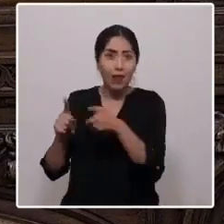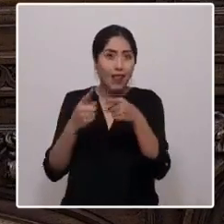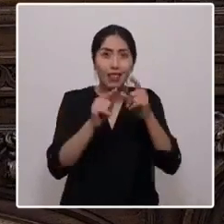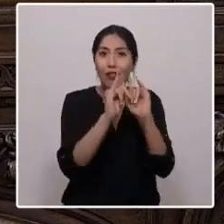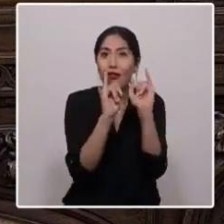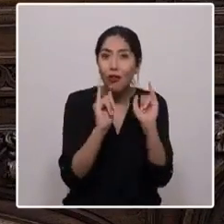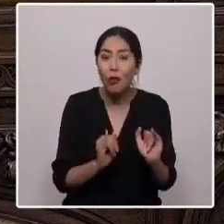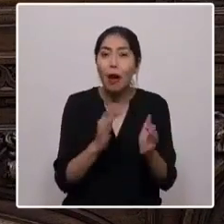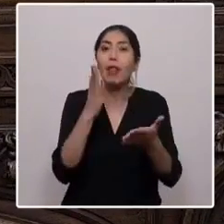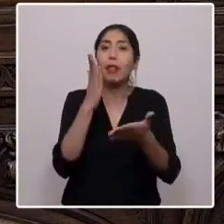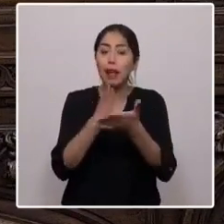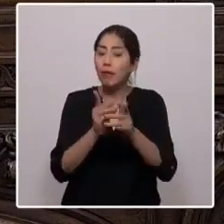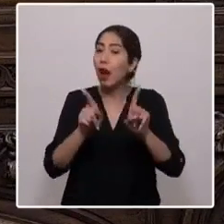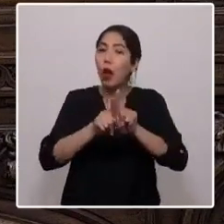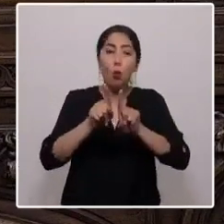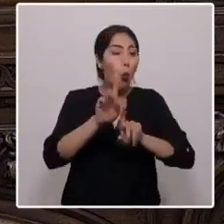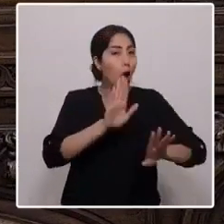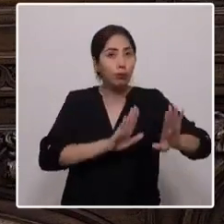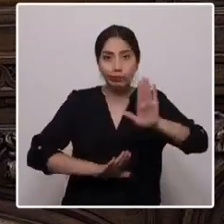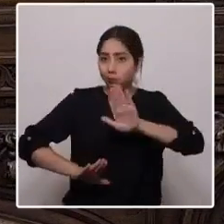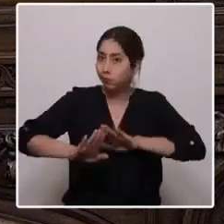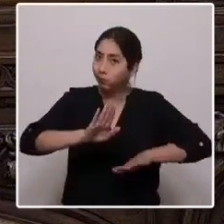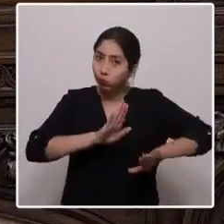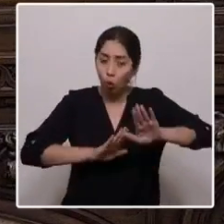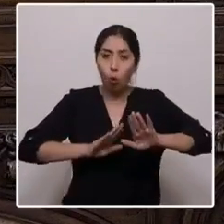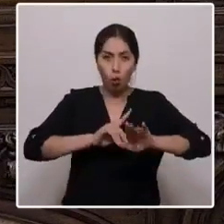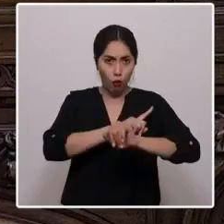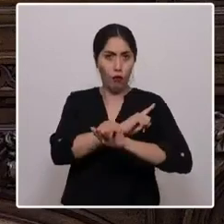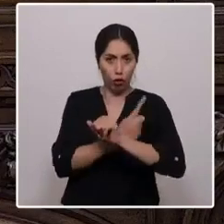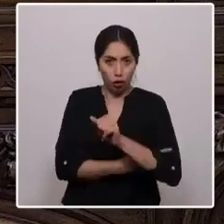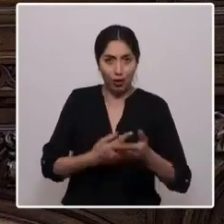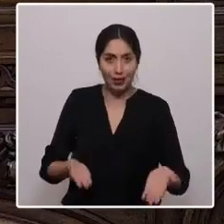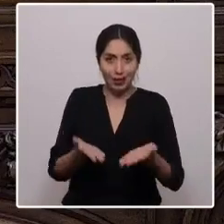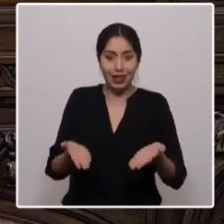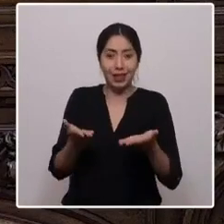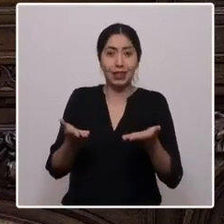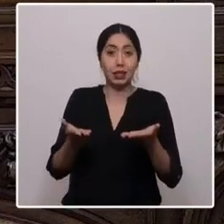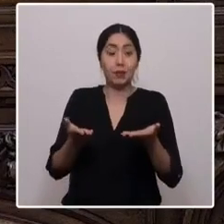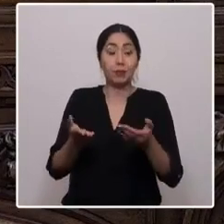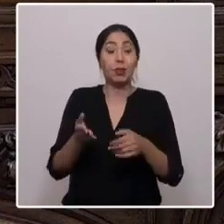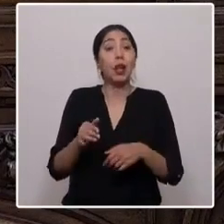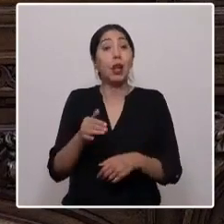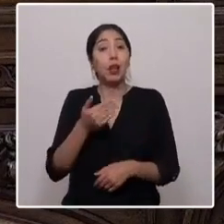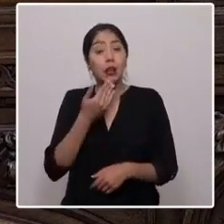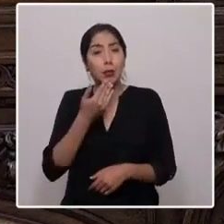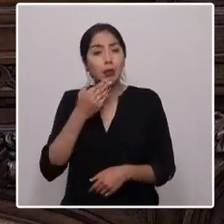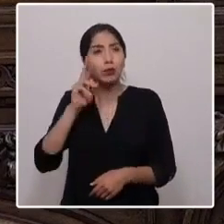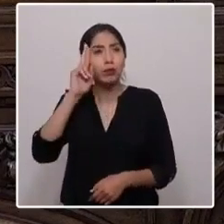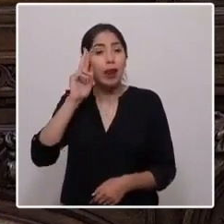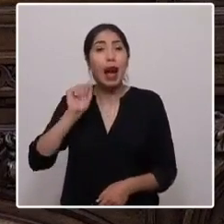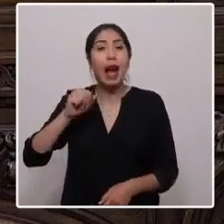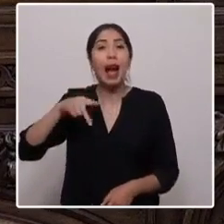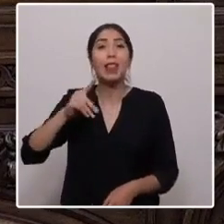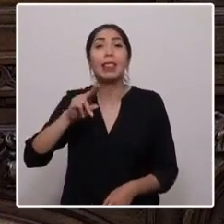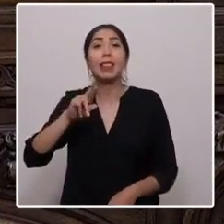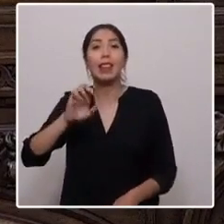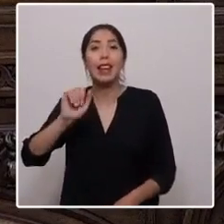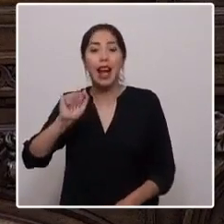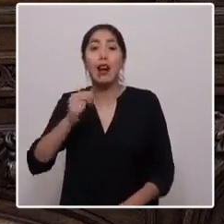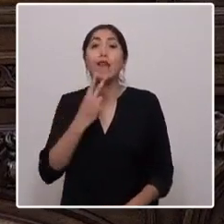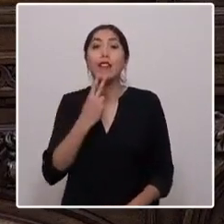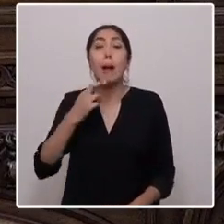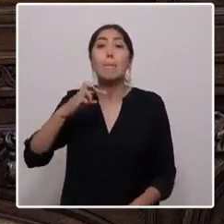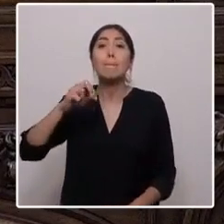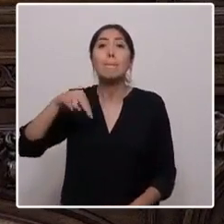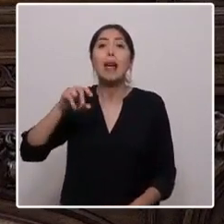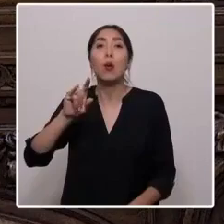resguardadas, protegidas y fortalecidas. Luego, recuerdo a Andrea que vive en Penco, quien durante años cuidó